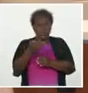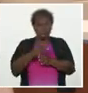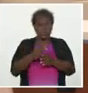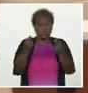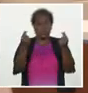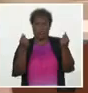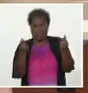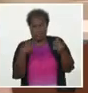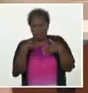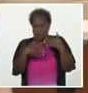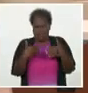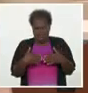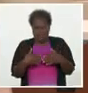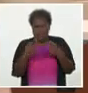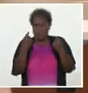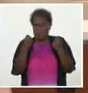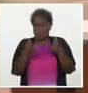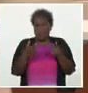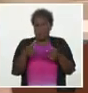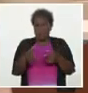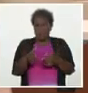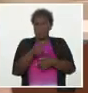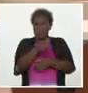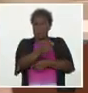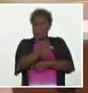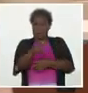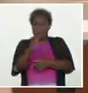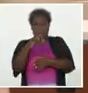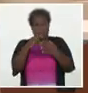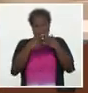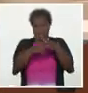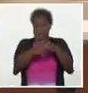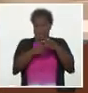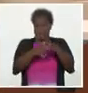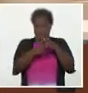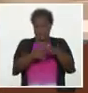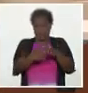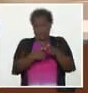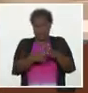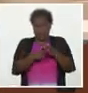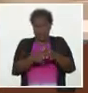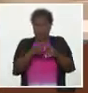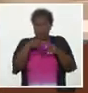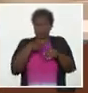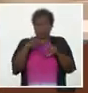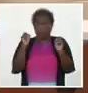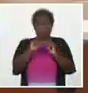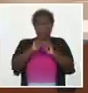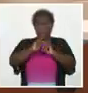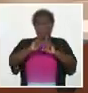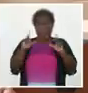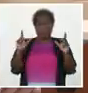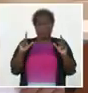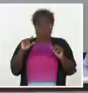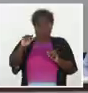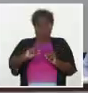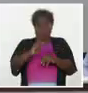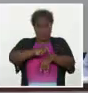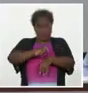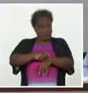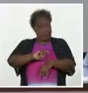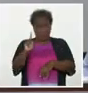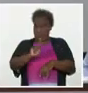Y dejar claro que la vacuna no es una solución que tendrá un impacto a corto plazo.